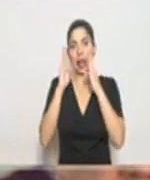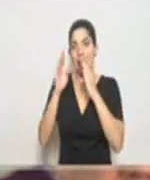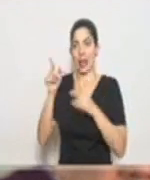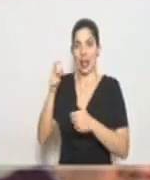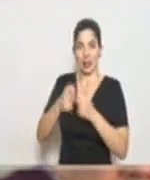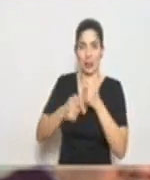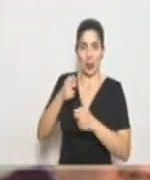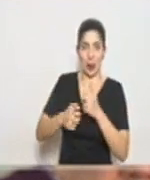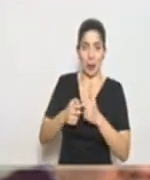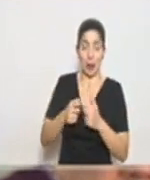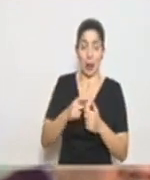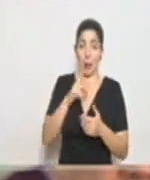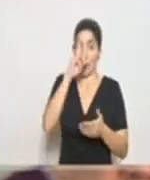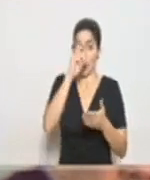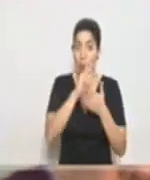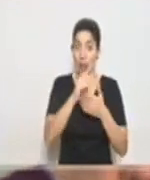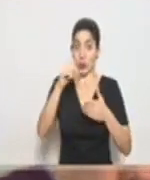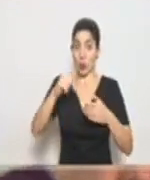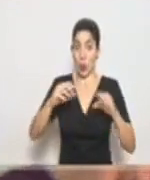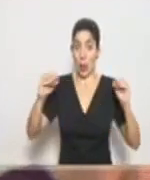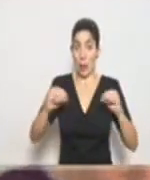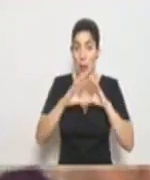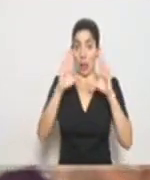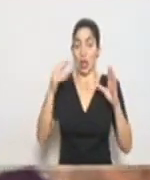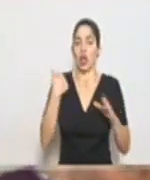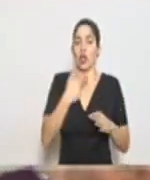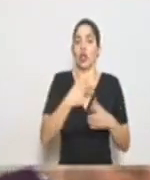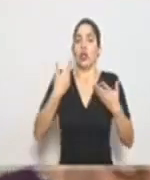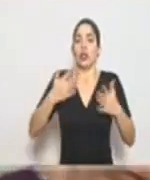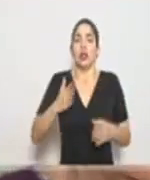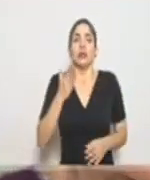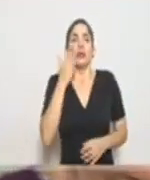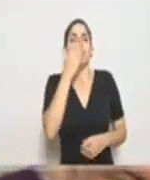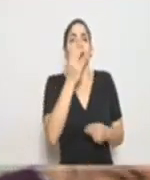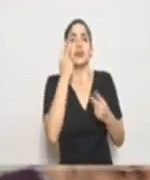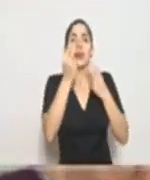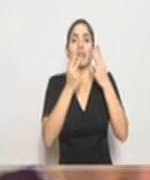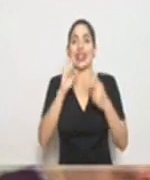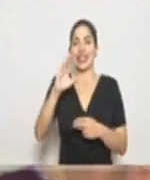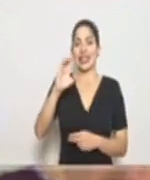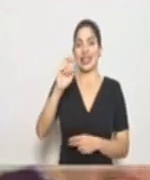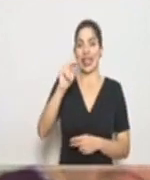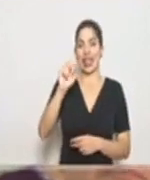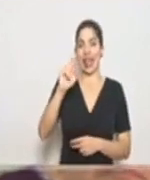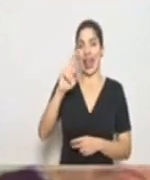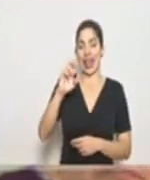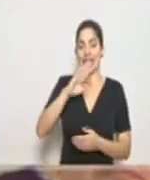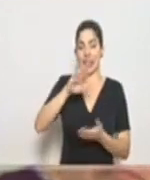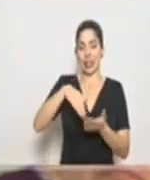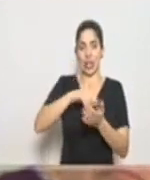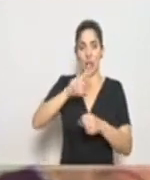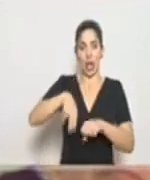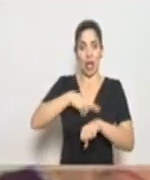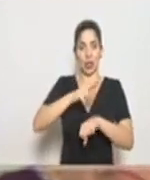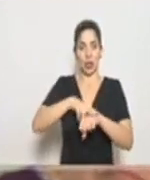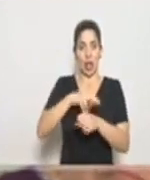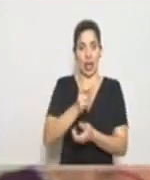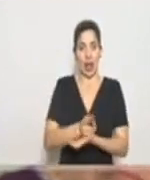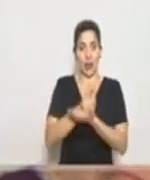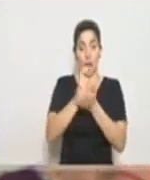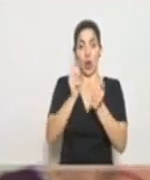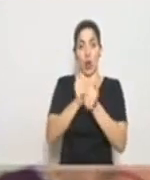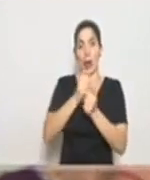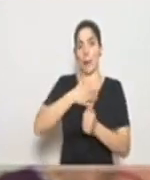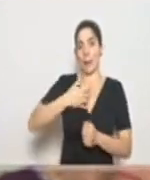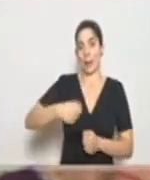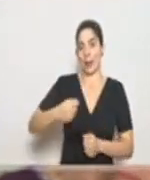eso, esta mañana visitamos el Senar, el Centro Nacional de Rehabilitación, junto al Presidente de